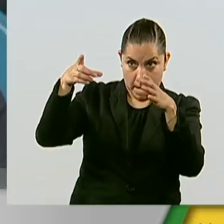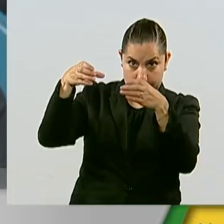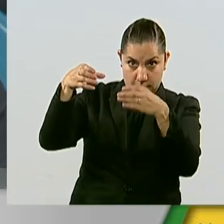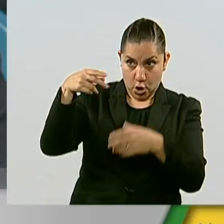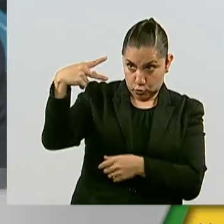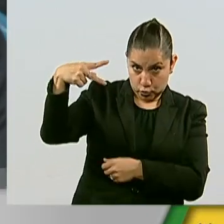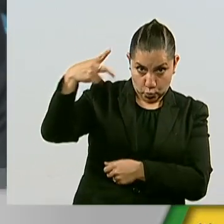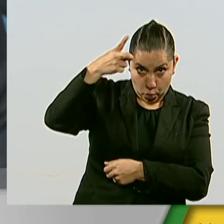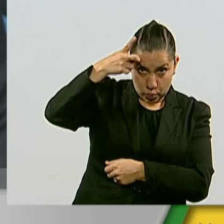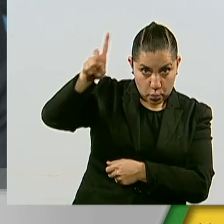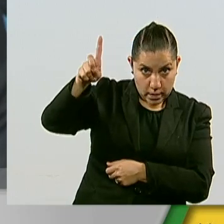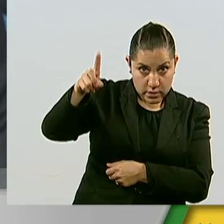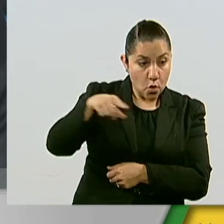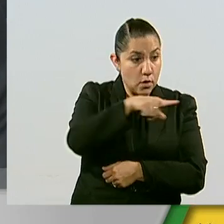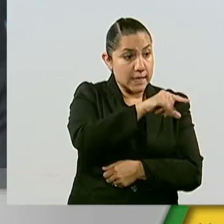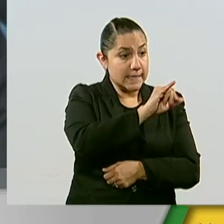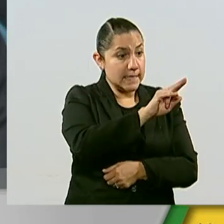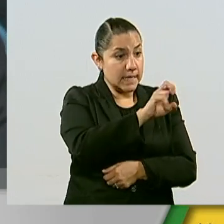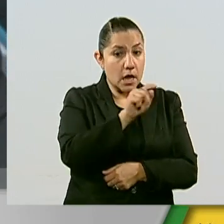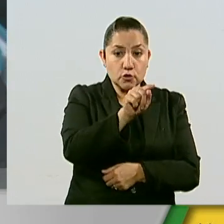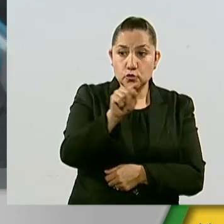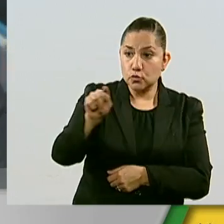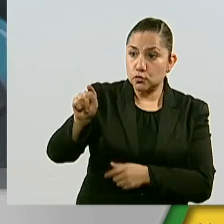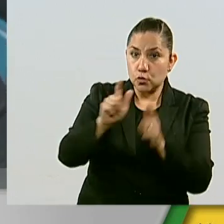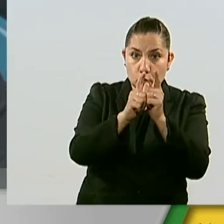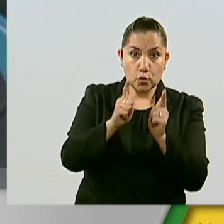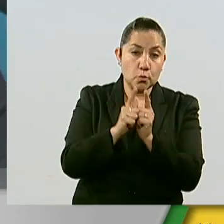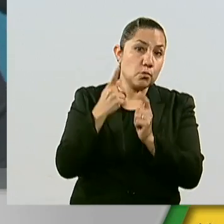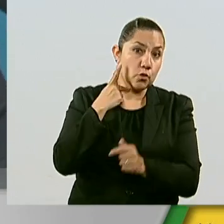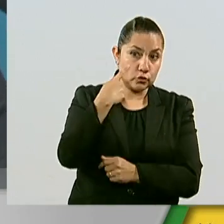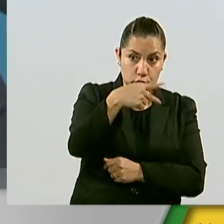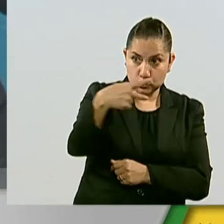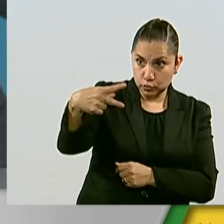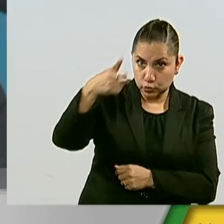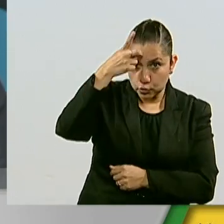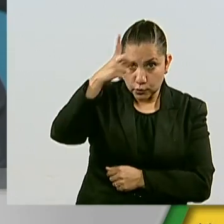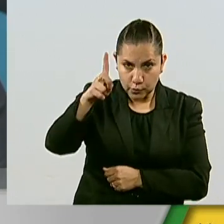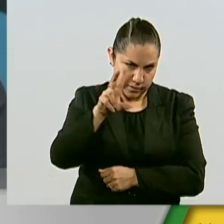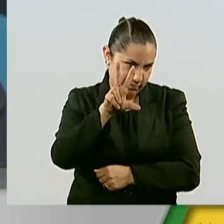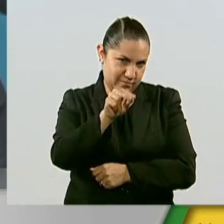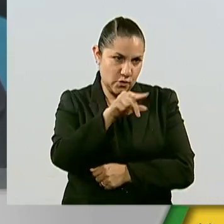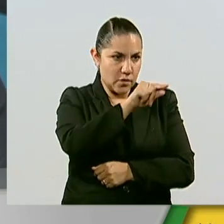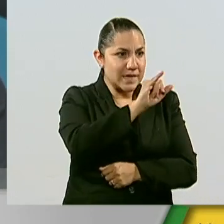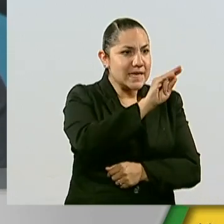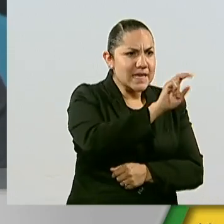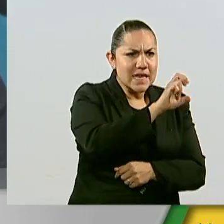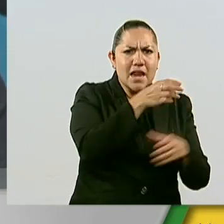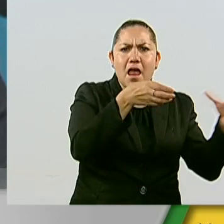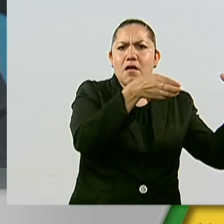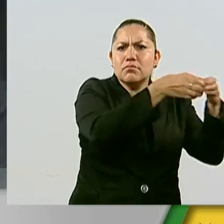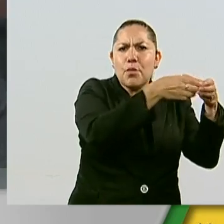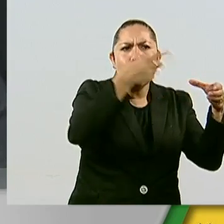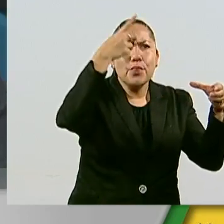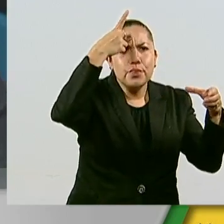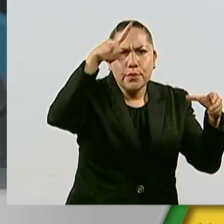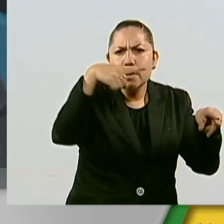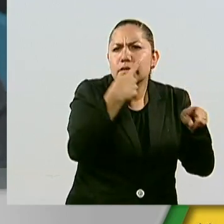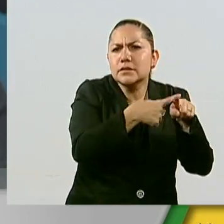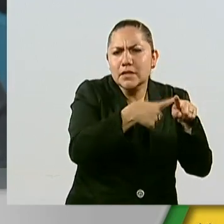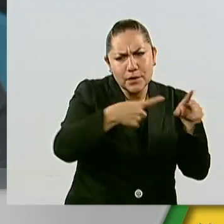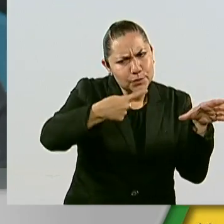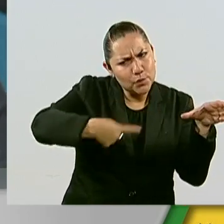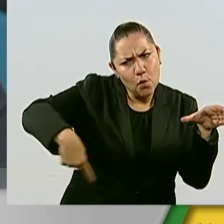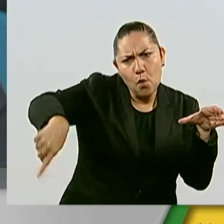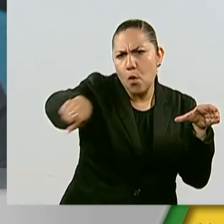políticos, el INE es y debe ser de las y los ciudadanos. Por supuesto que el grupo